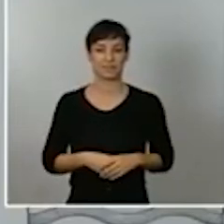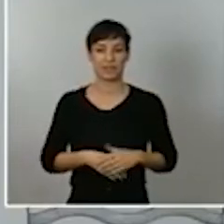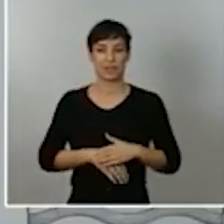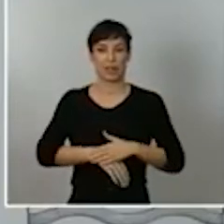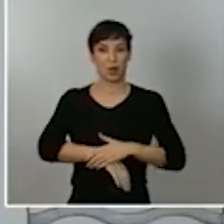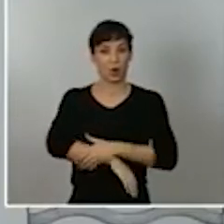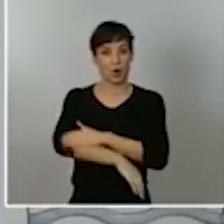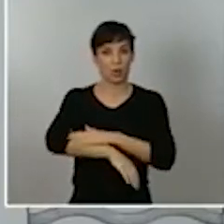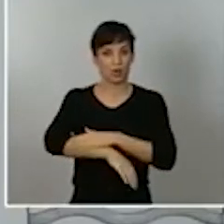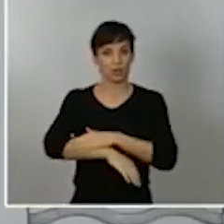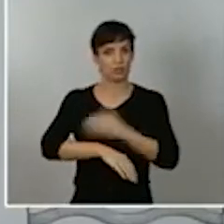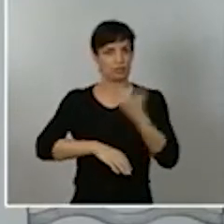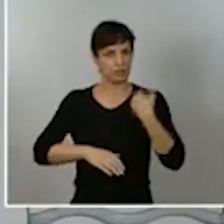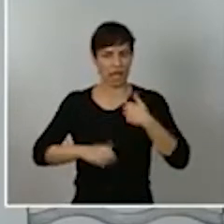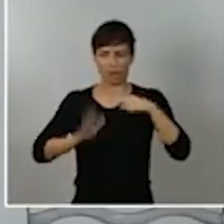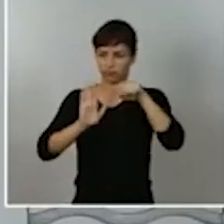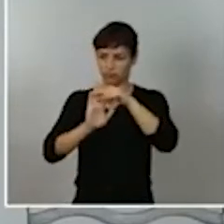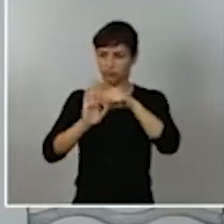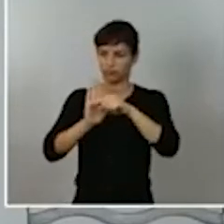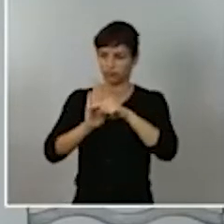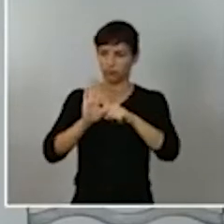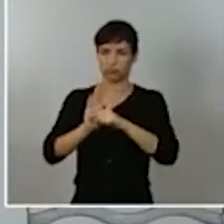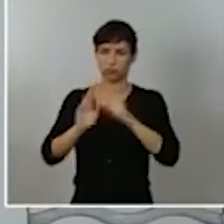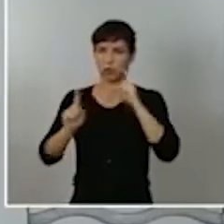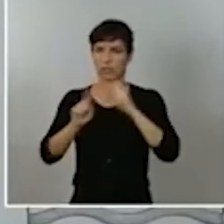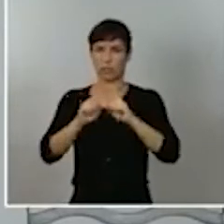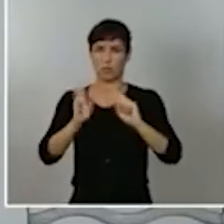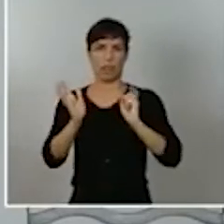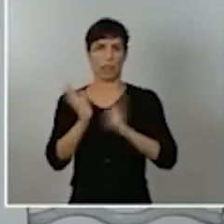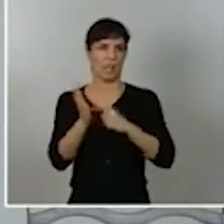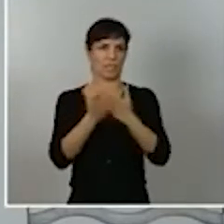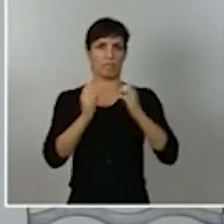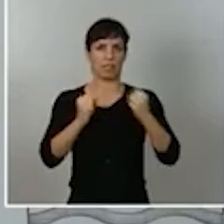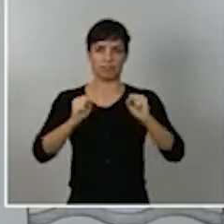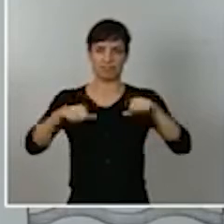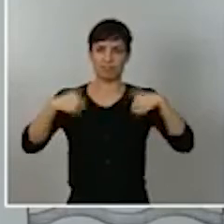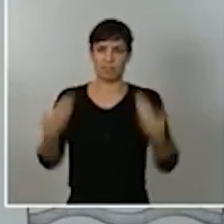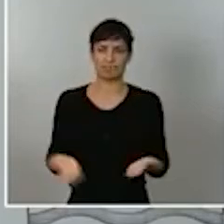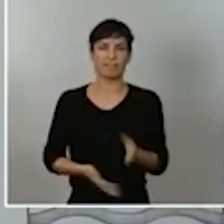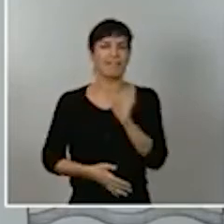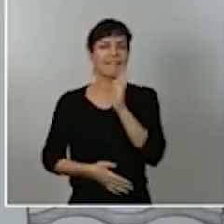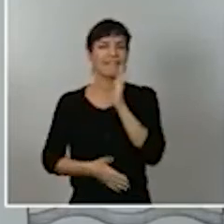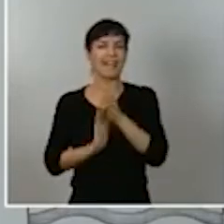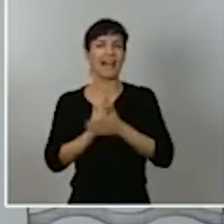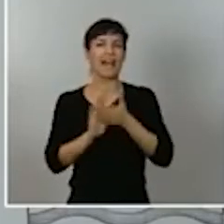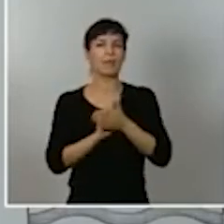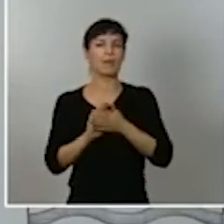barco legal antes me he referido a la modificación de la ley 21 de barra 1998